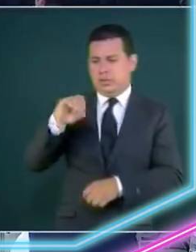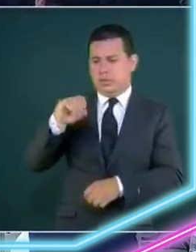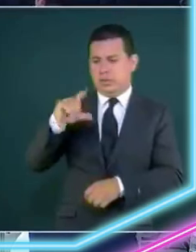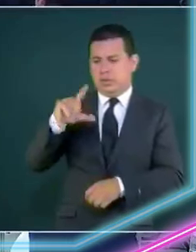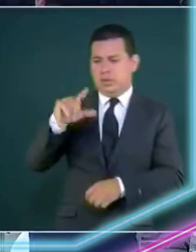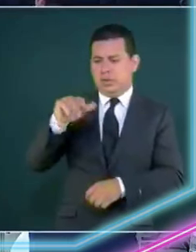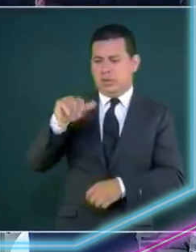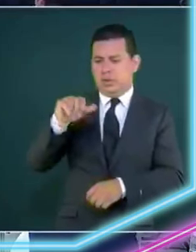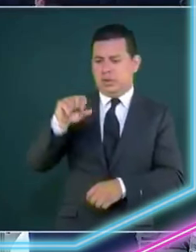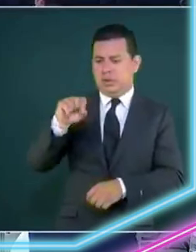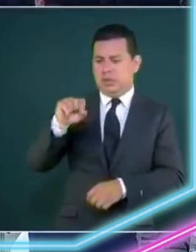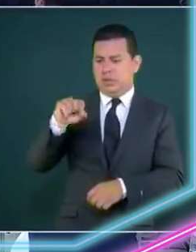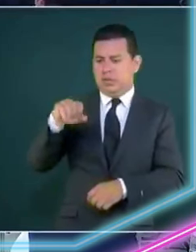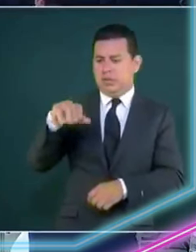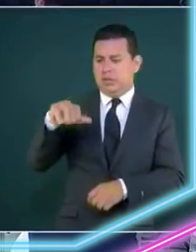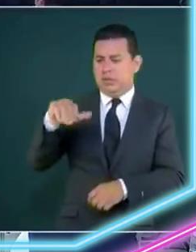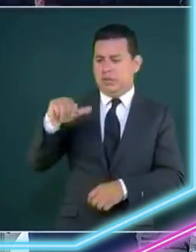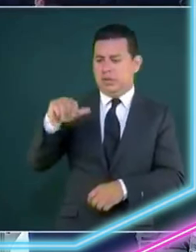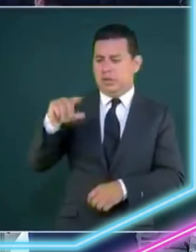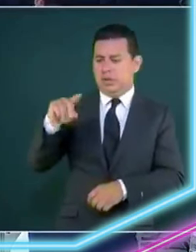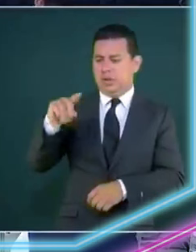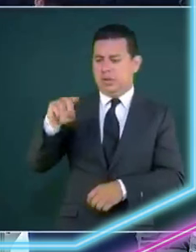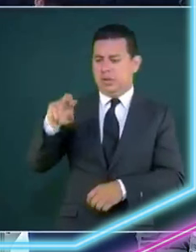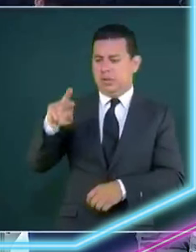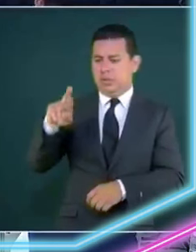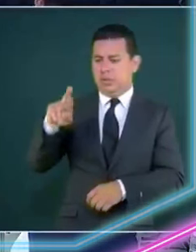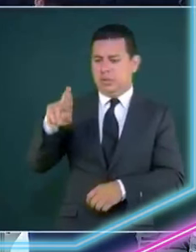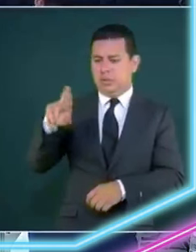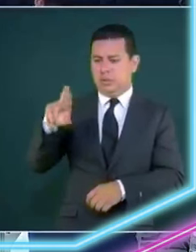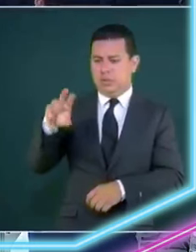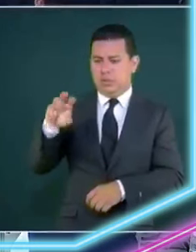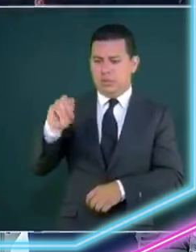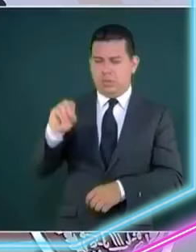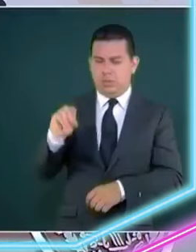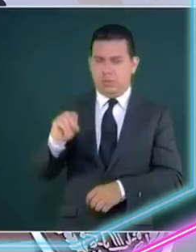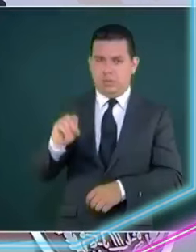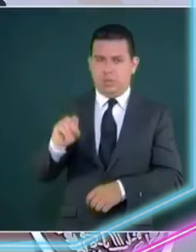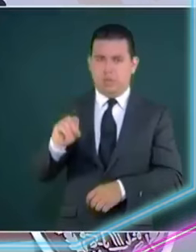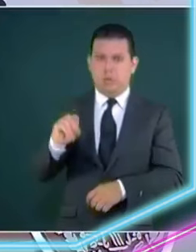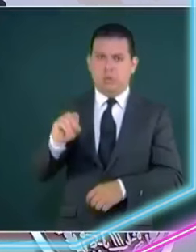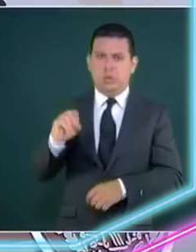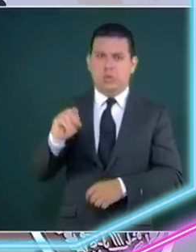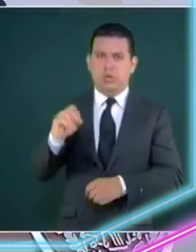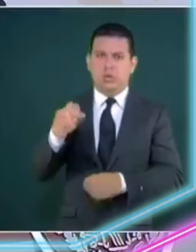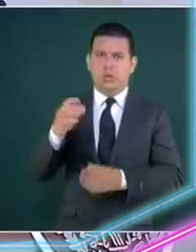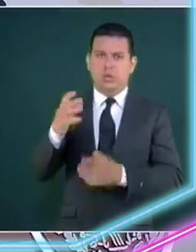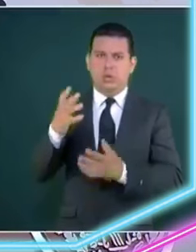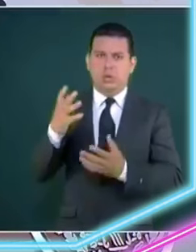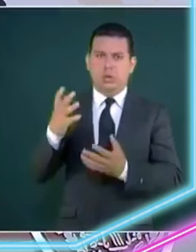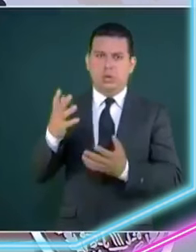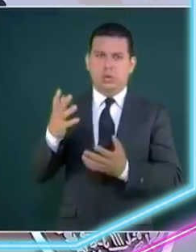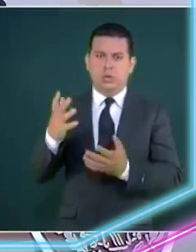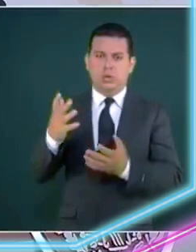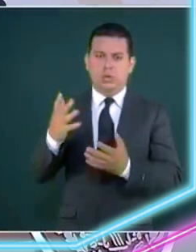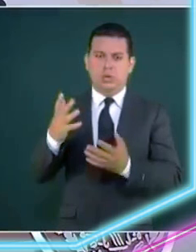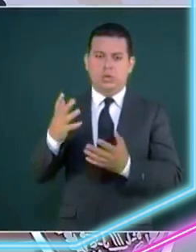bufón diciendo tonterías todos los días se habló de un programa que firmó el gobierno del infame merolico con el gobierno